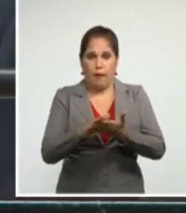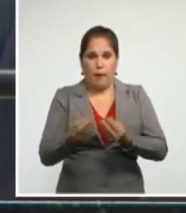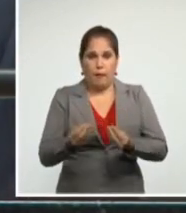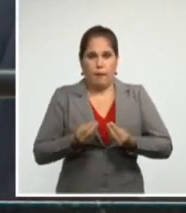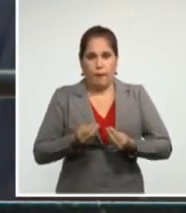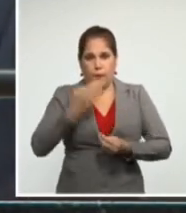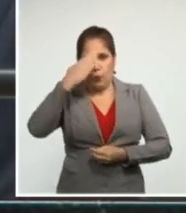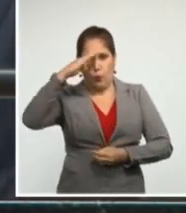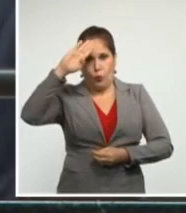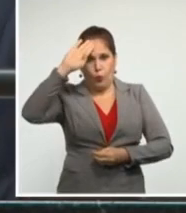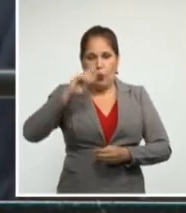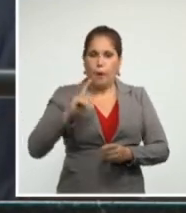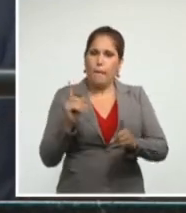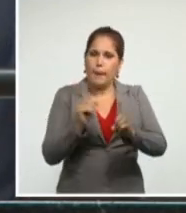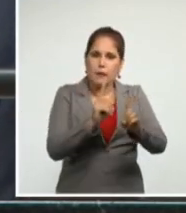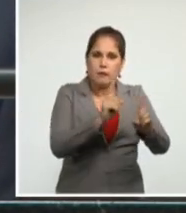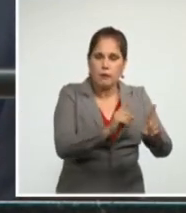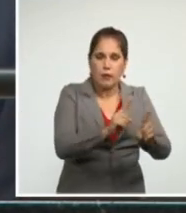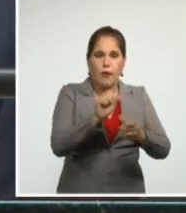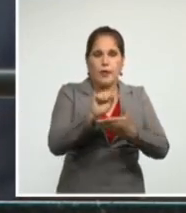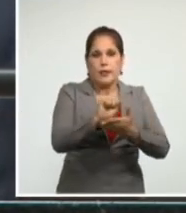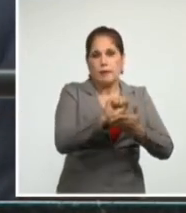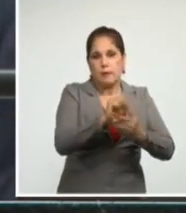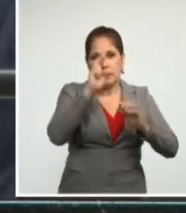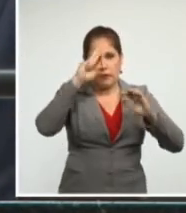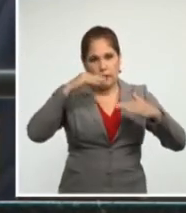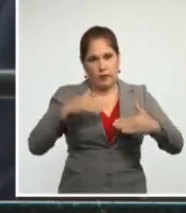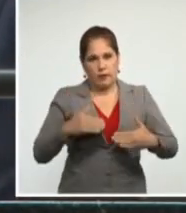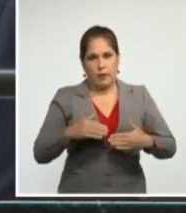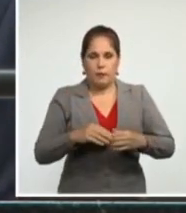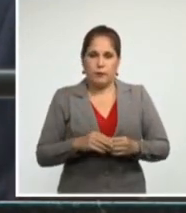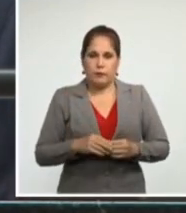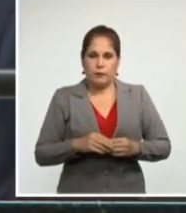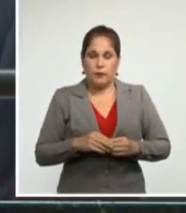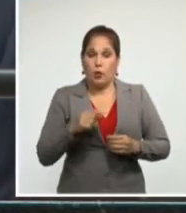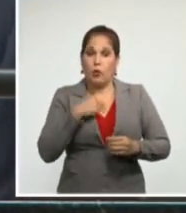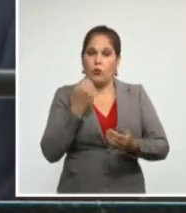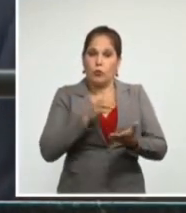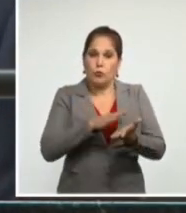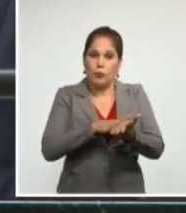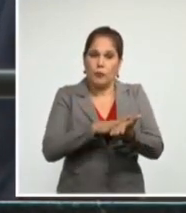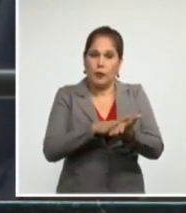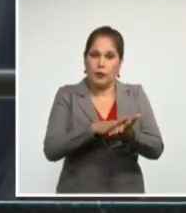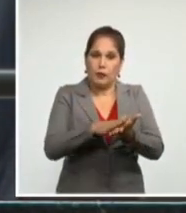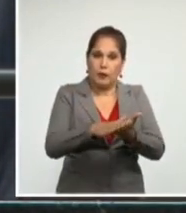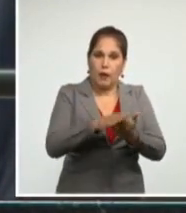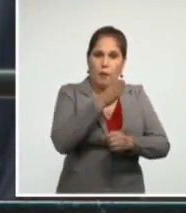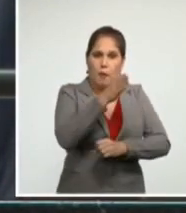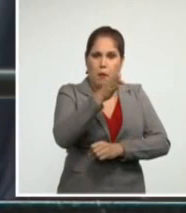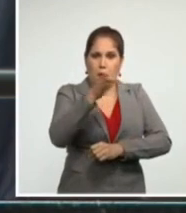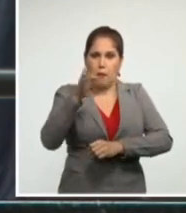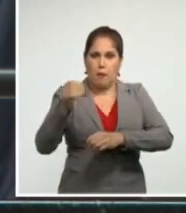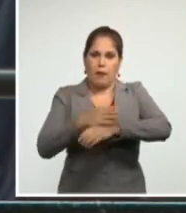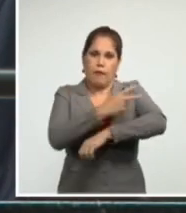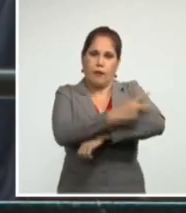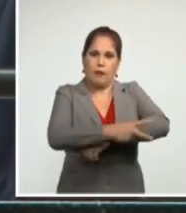Persiguió los servicios de salud que prestamos en numerosos países.